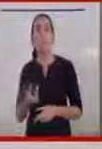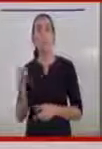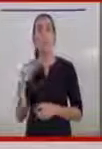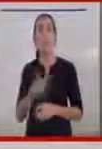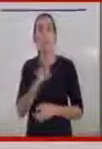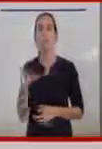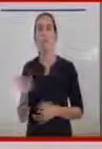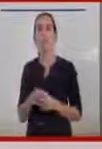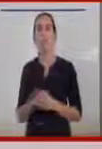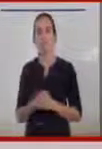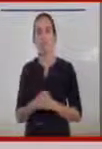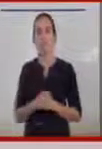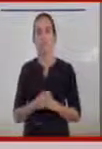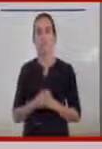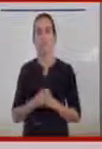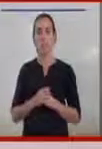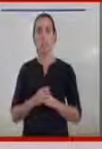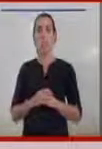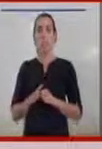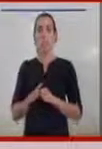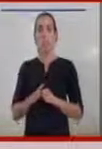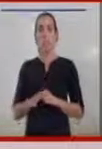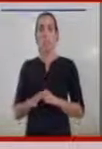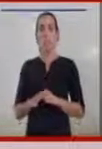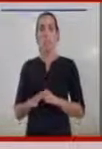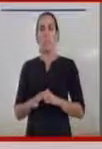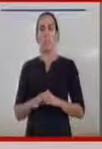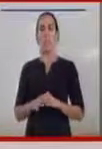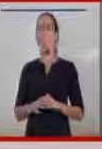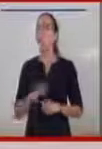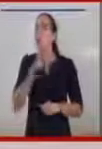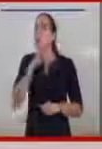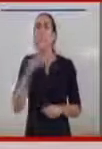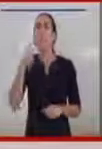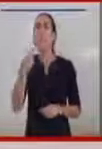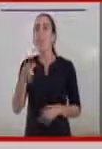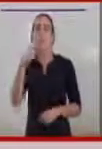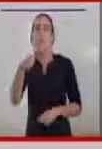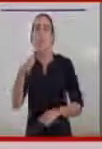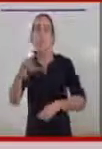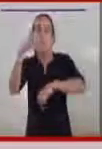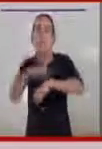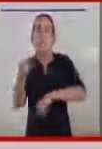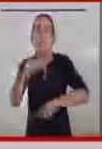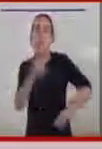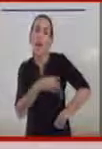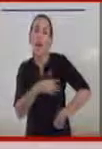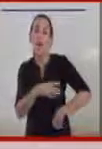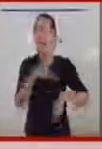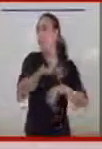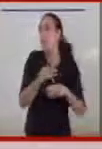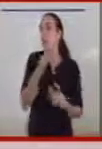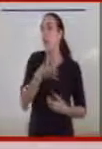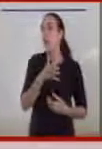¿Por qué decimos que es algo que nos da salud y ahorro? Pues salud porque casi no